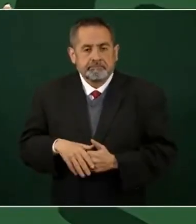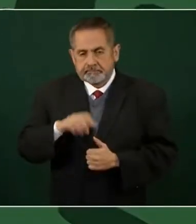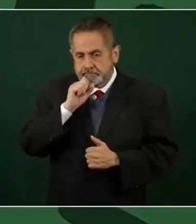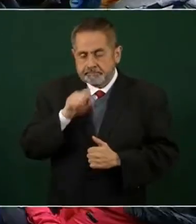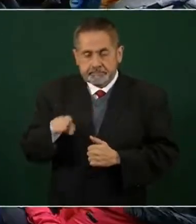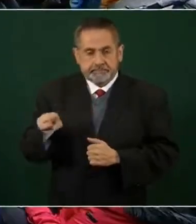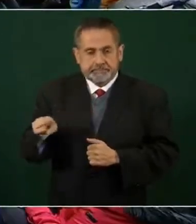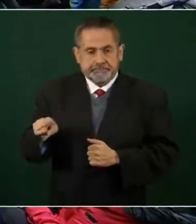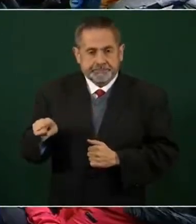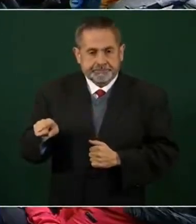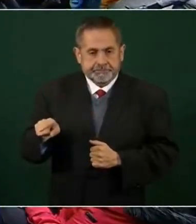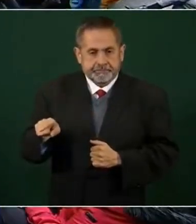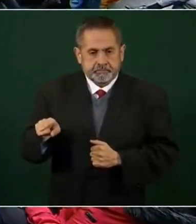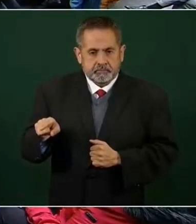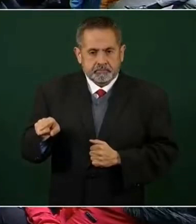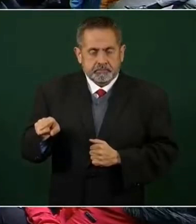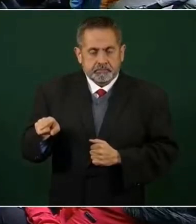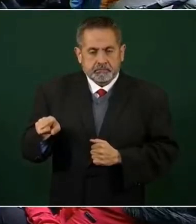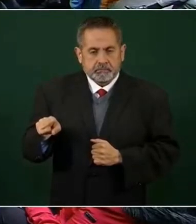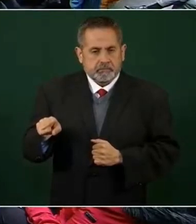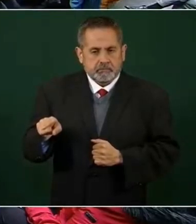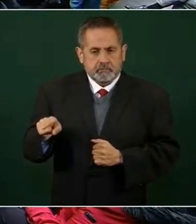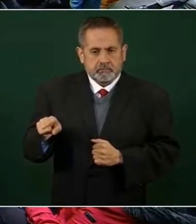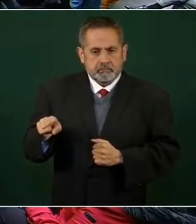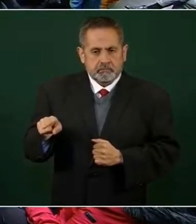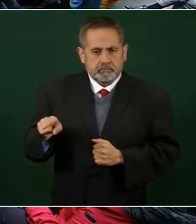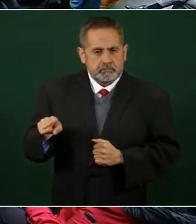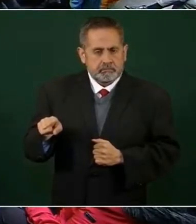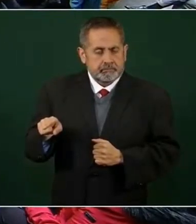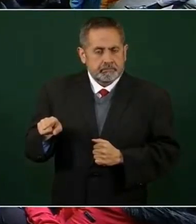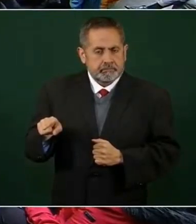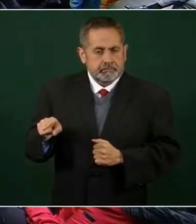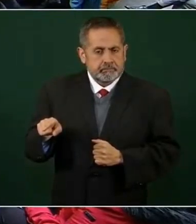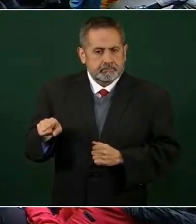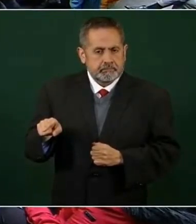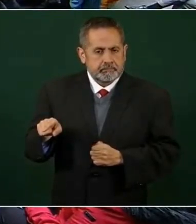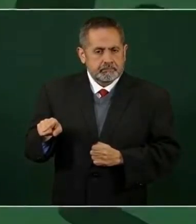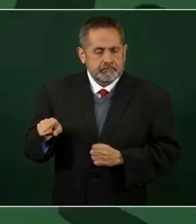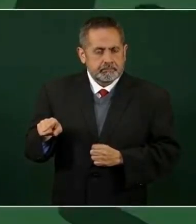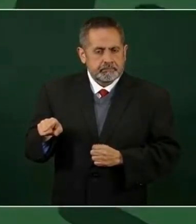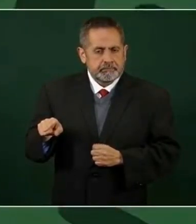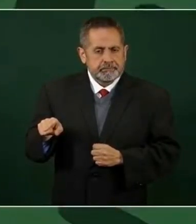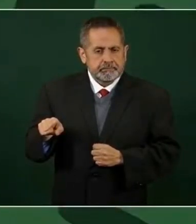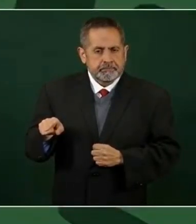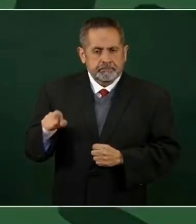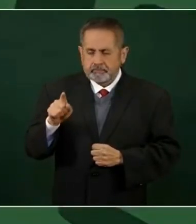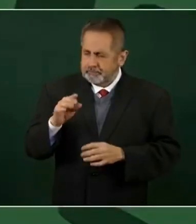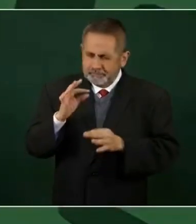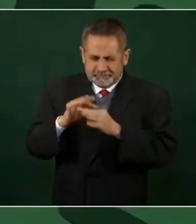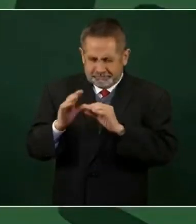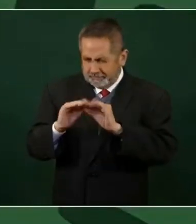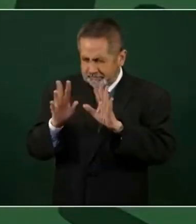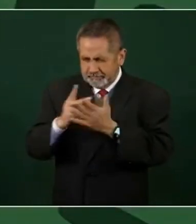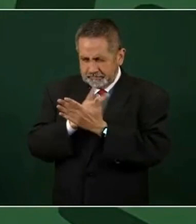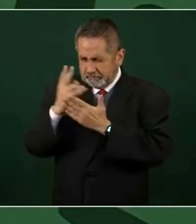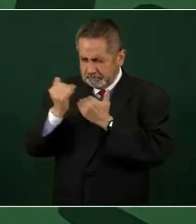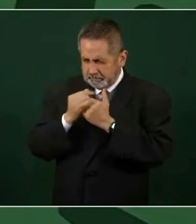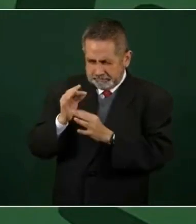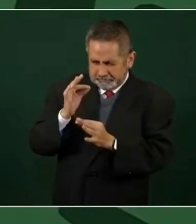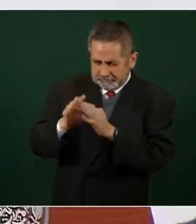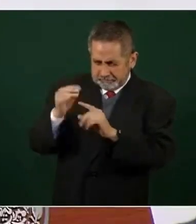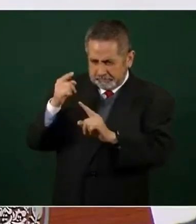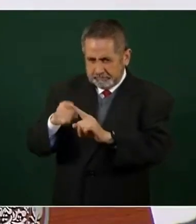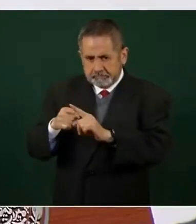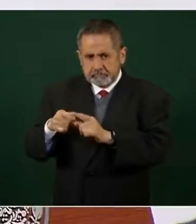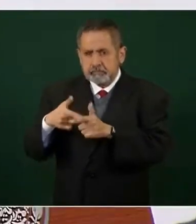Y muy definido el proyecto para